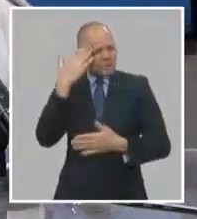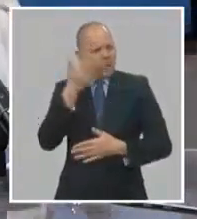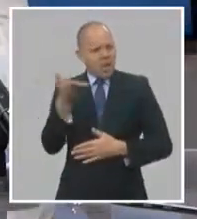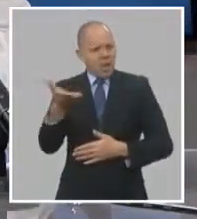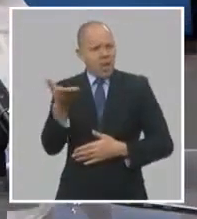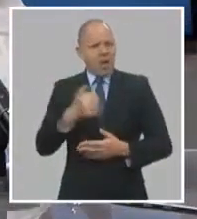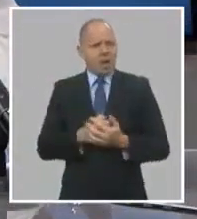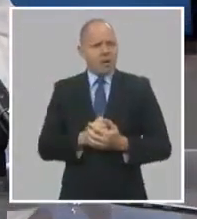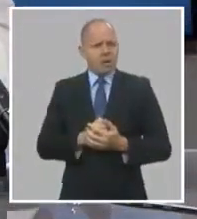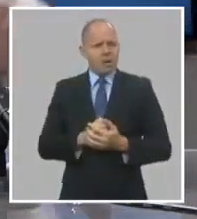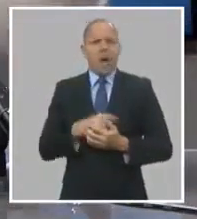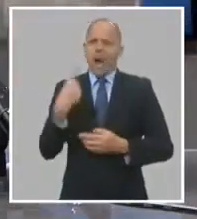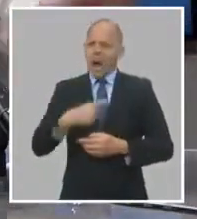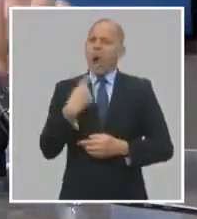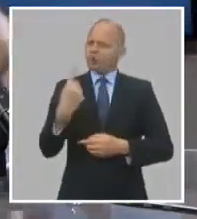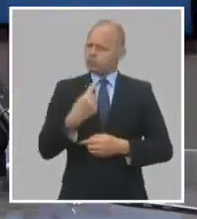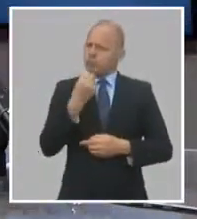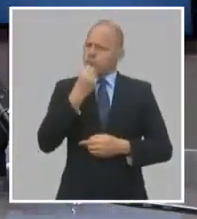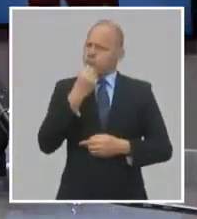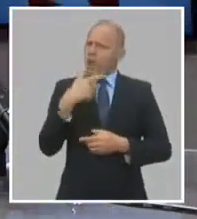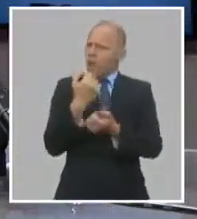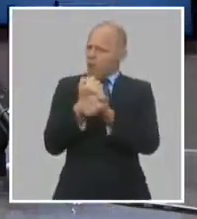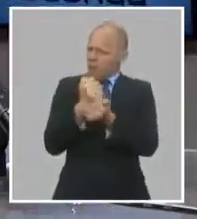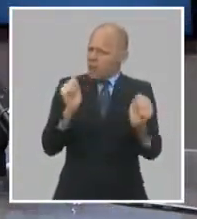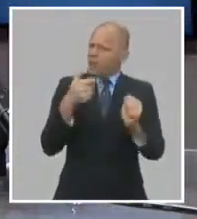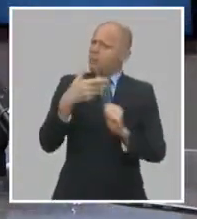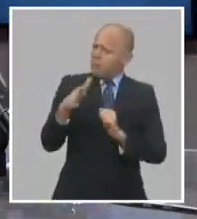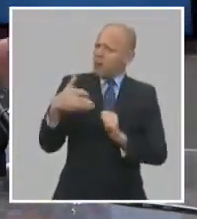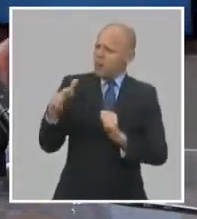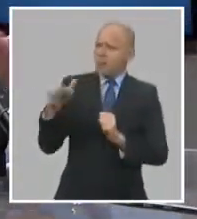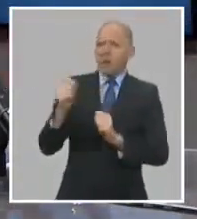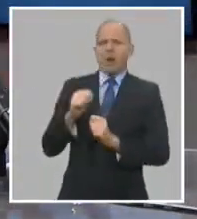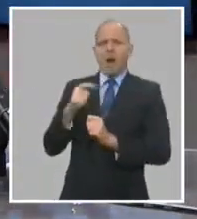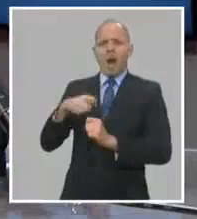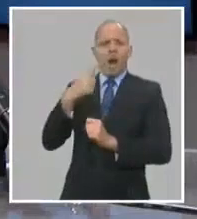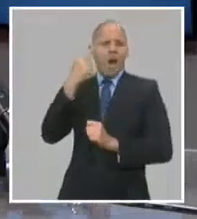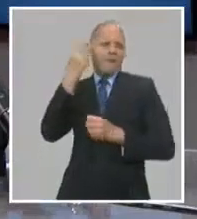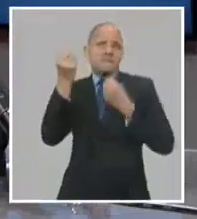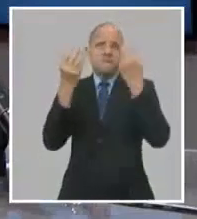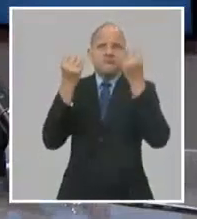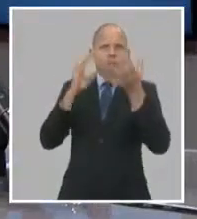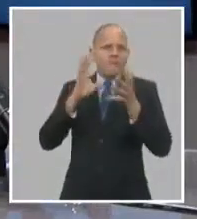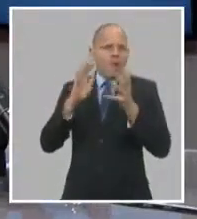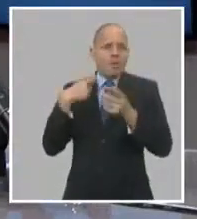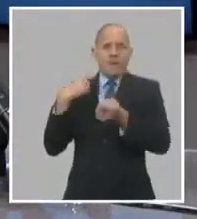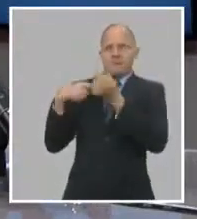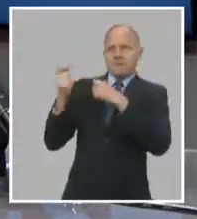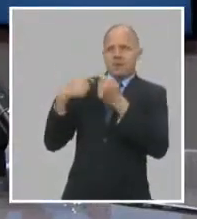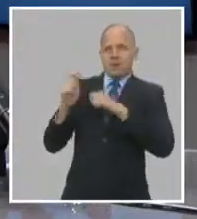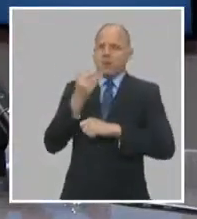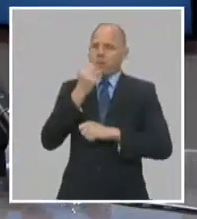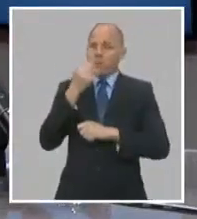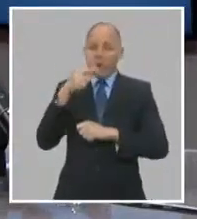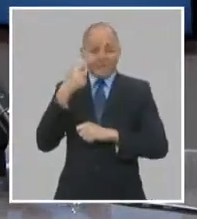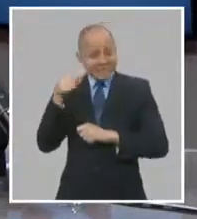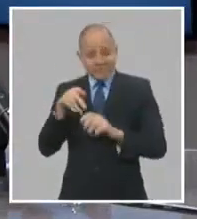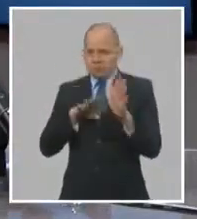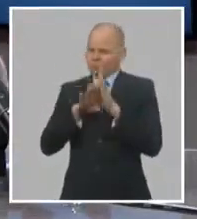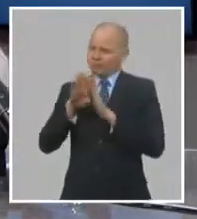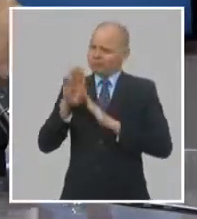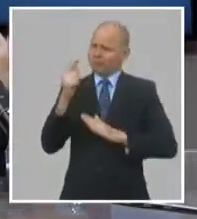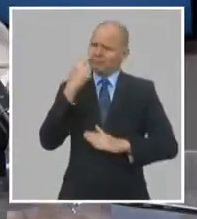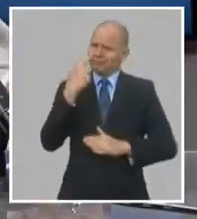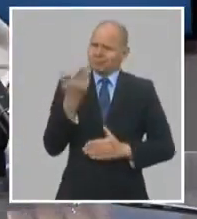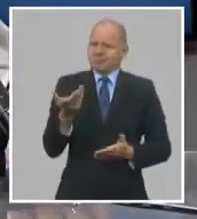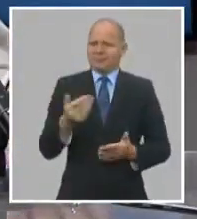un grupo cosas con medidas de este tipo. Y estoy absolutamente seguro que los resultados del sistema empresarial en Cuba van